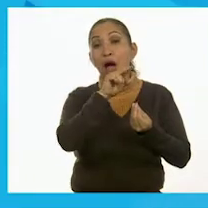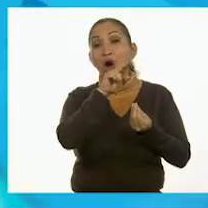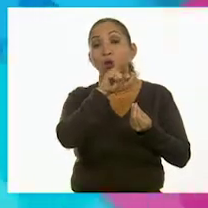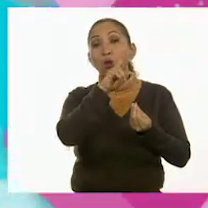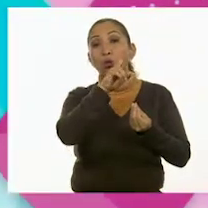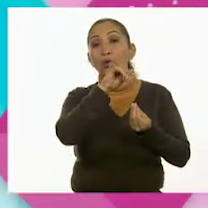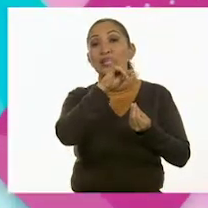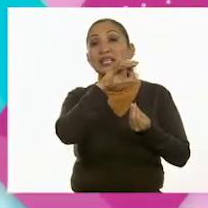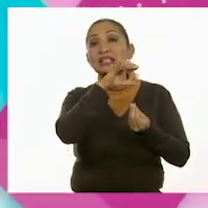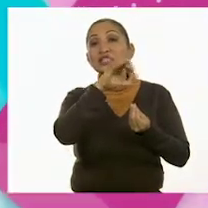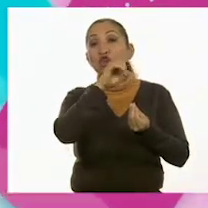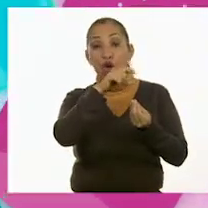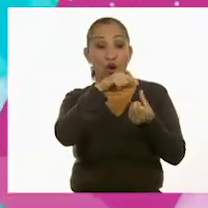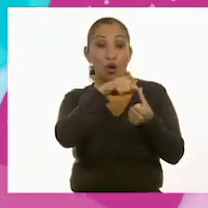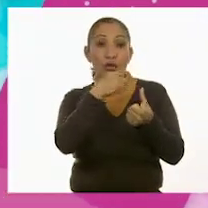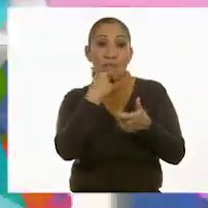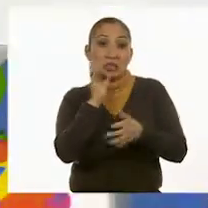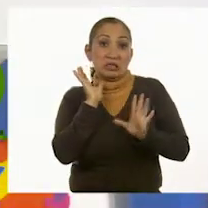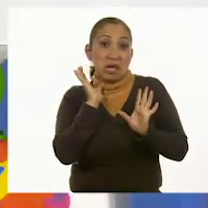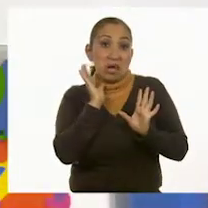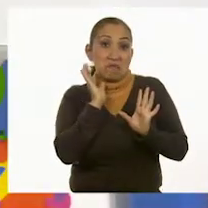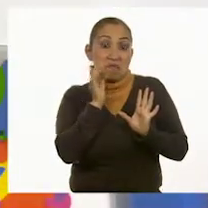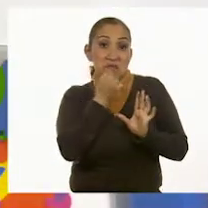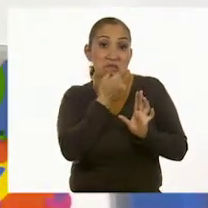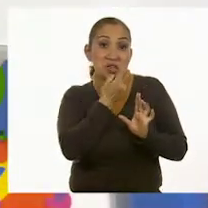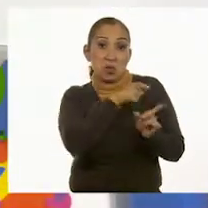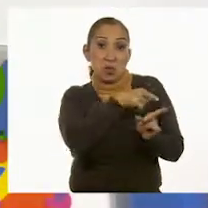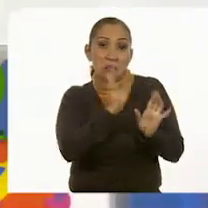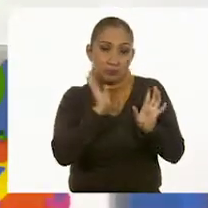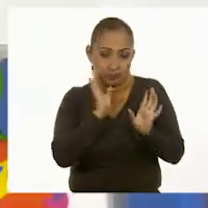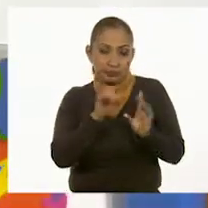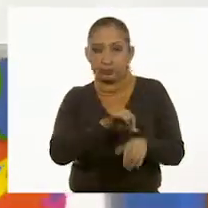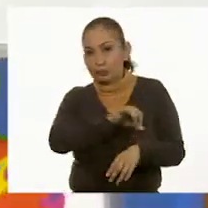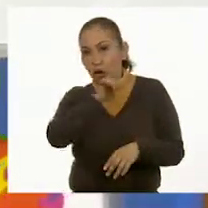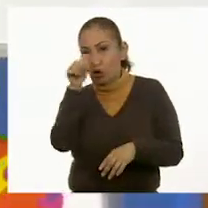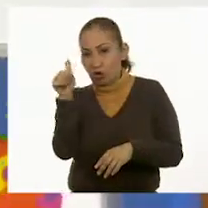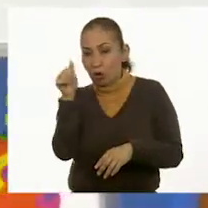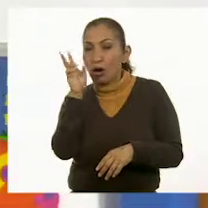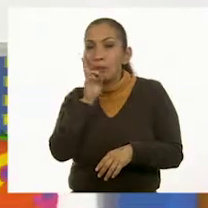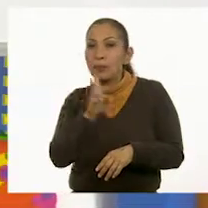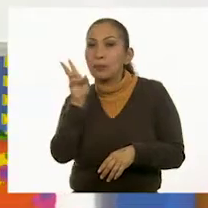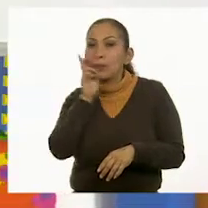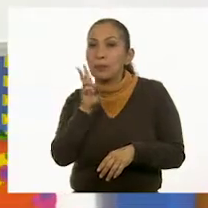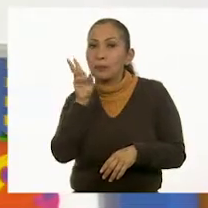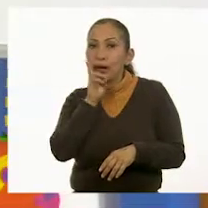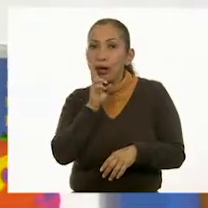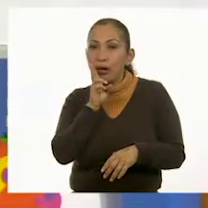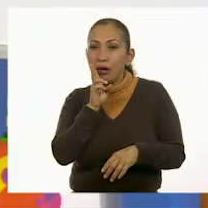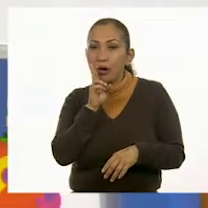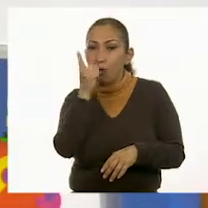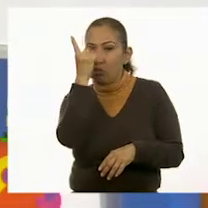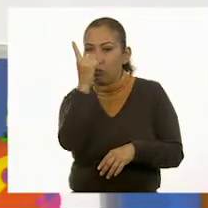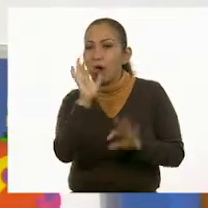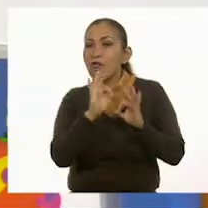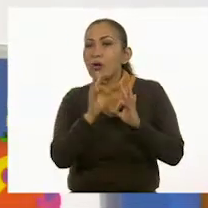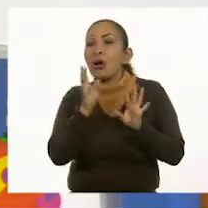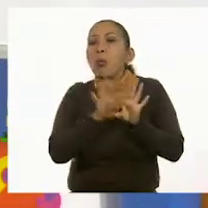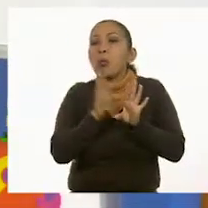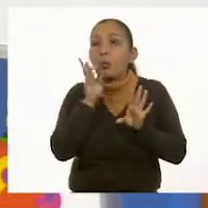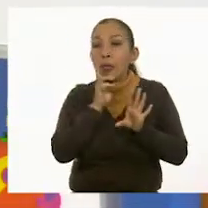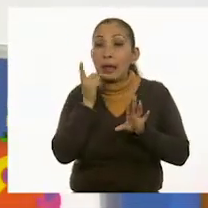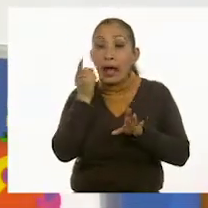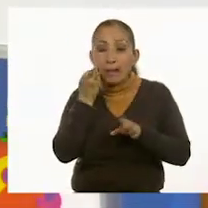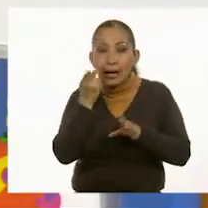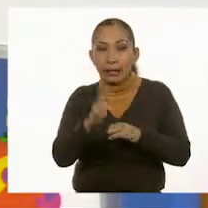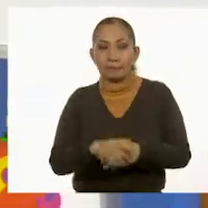Mauricio dice que agregamos 5, después le quitan. Vamos a comprobarlo. Claro, solamente hay una manera de saberlo y